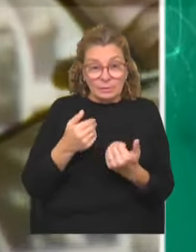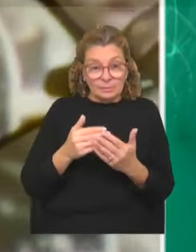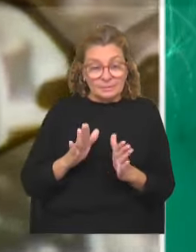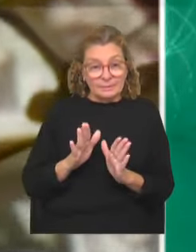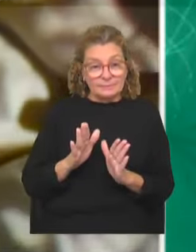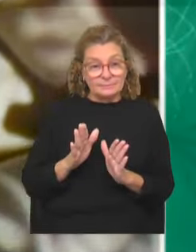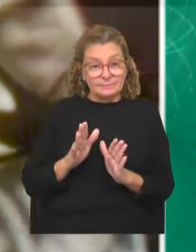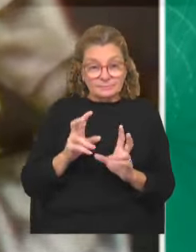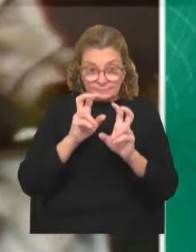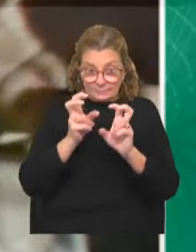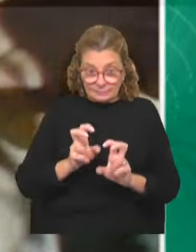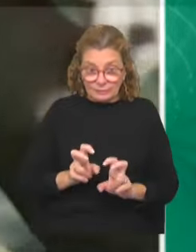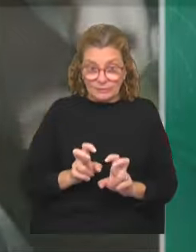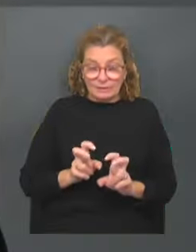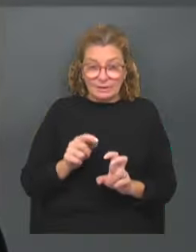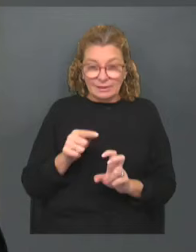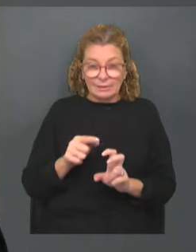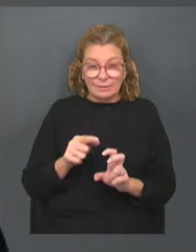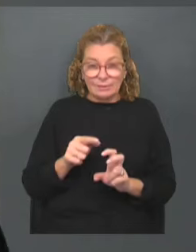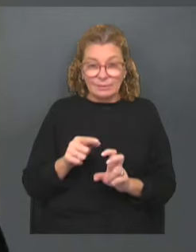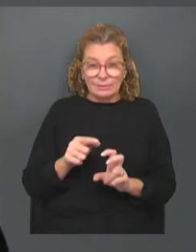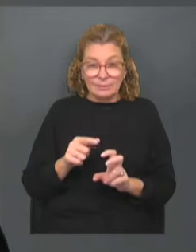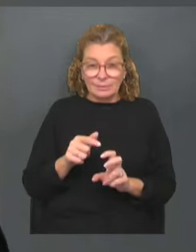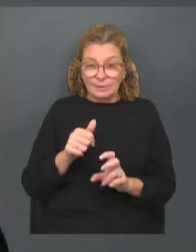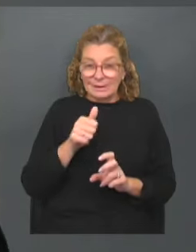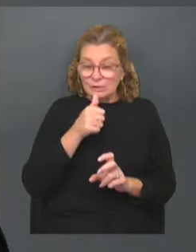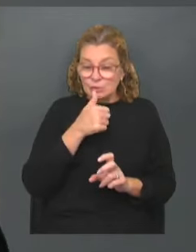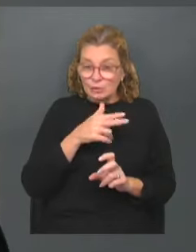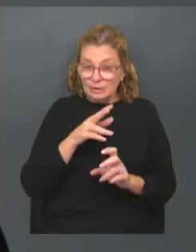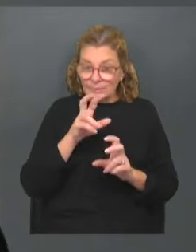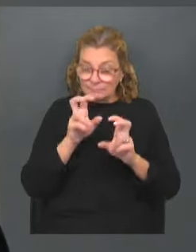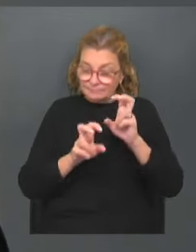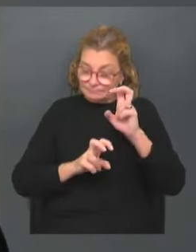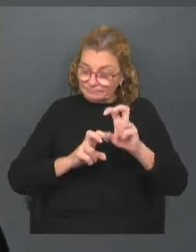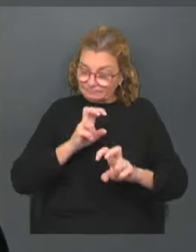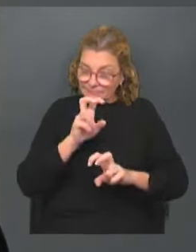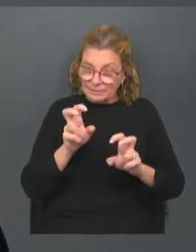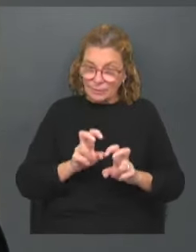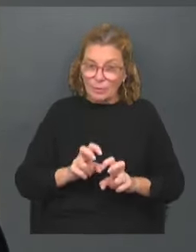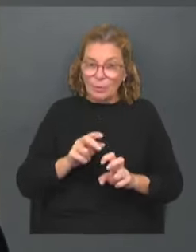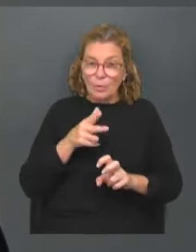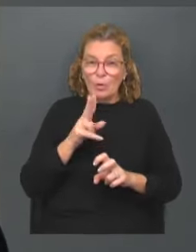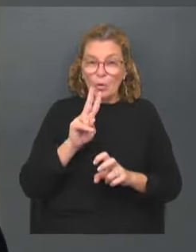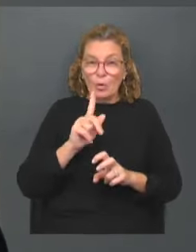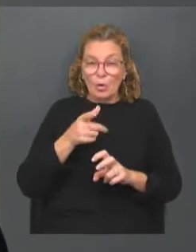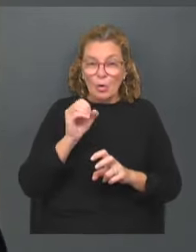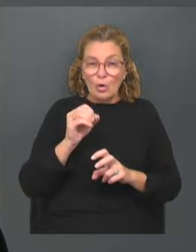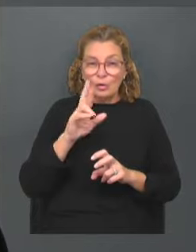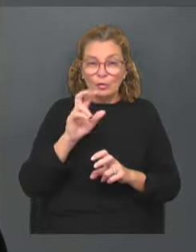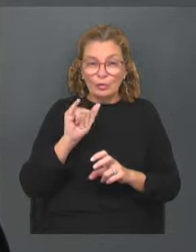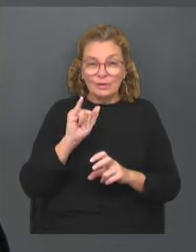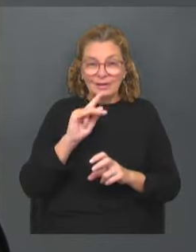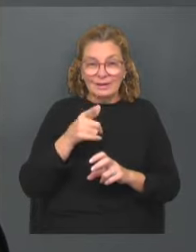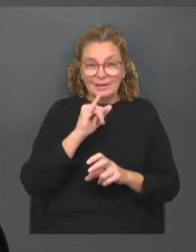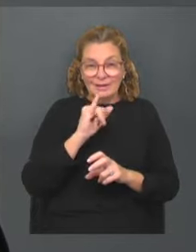a investigar. Ahí está. Con esa autopsia histórica que realiza el doctor Hugo Rodríguez, un catedrático sumamente reconocido, que ha